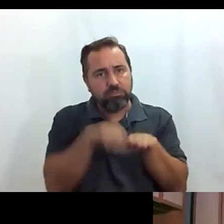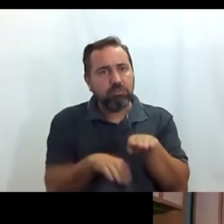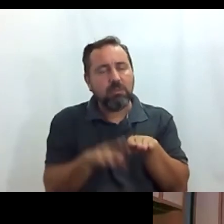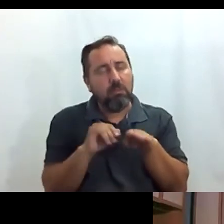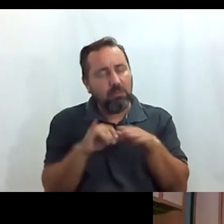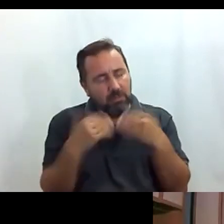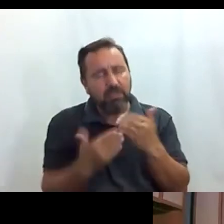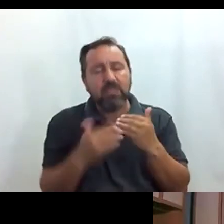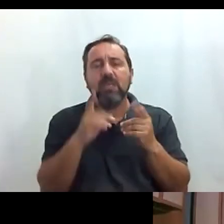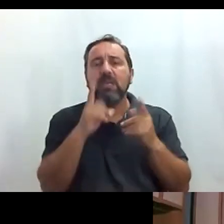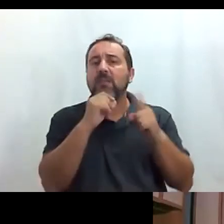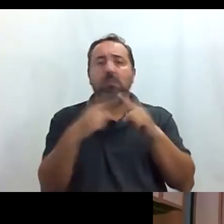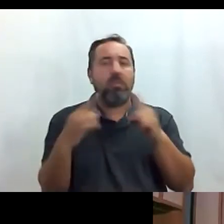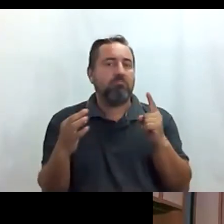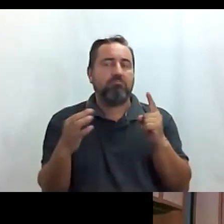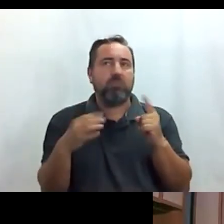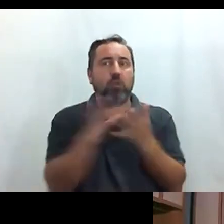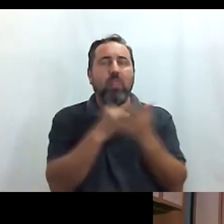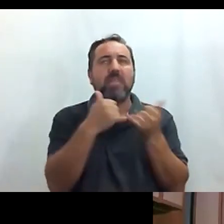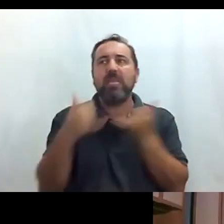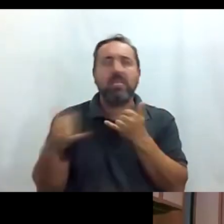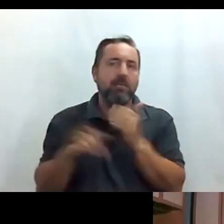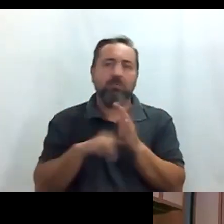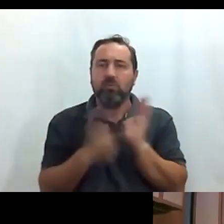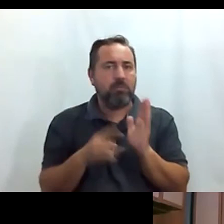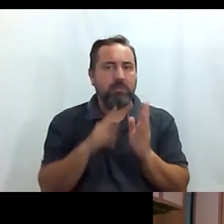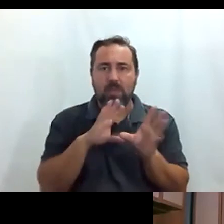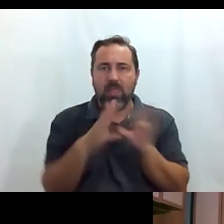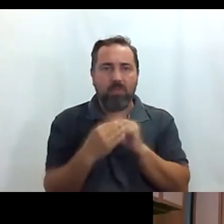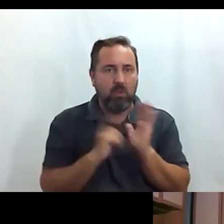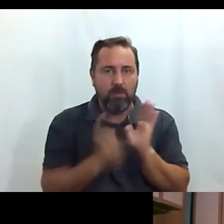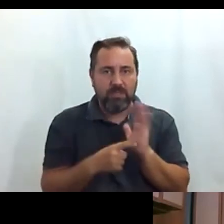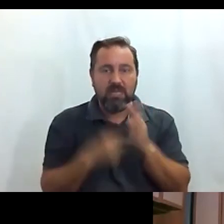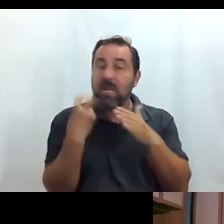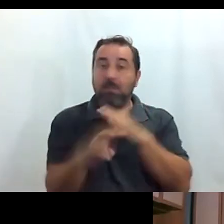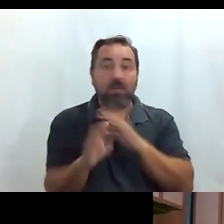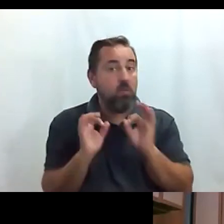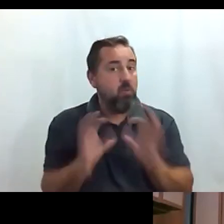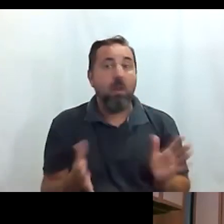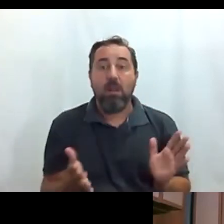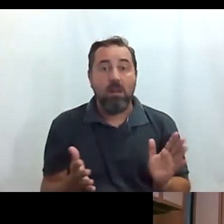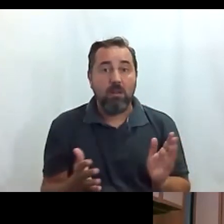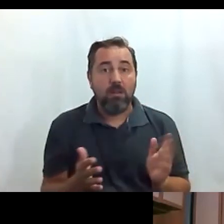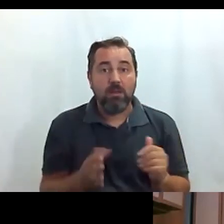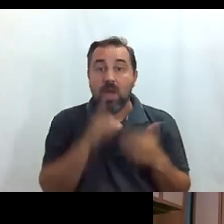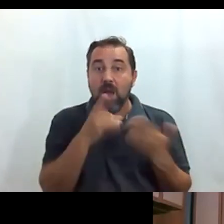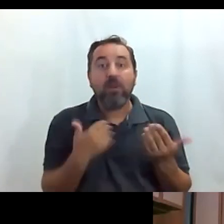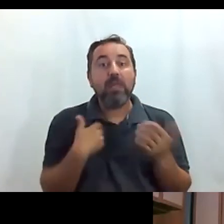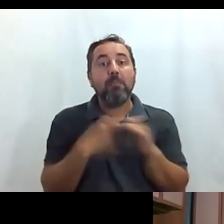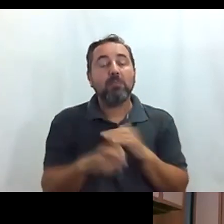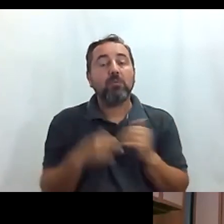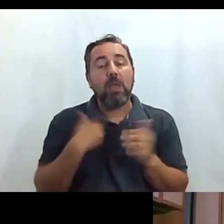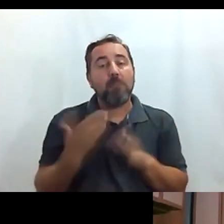el 100% de las líneas están totalmente adaptadas y el metro igual el metro cuenta cada vez con